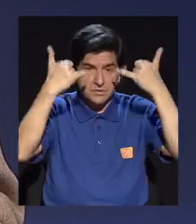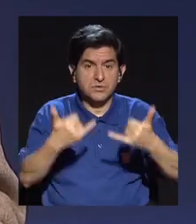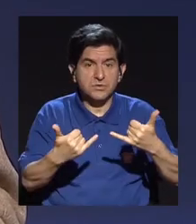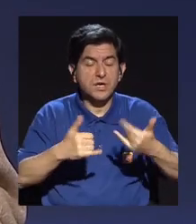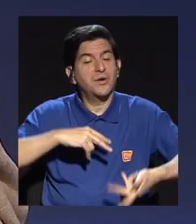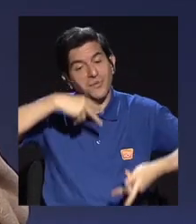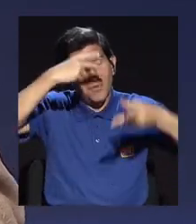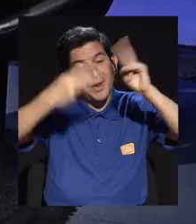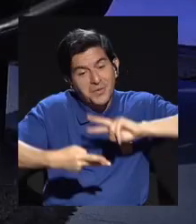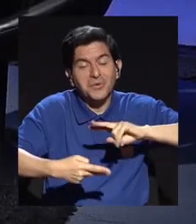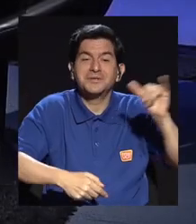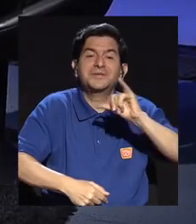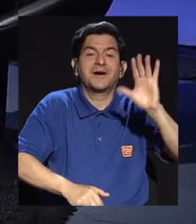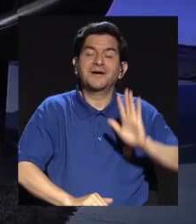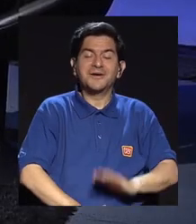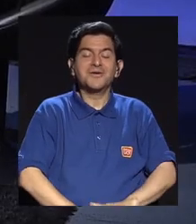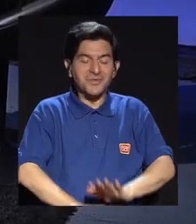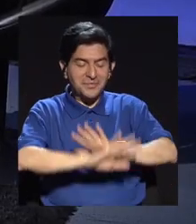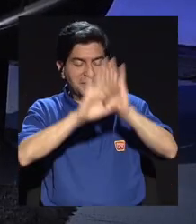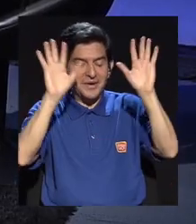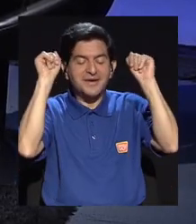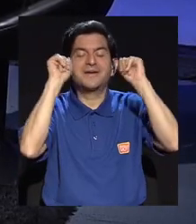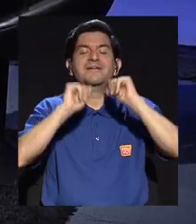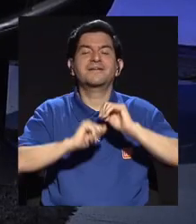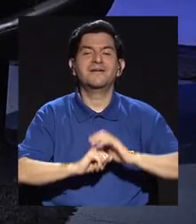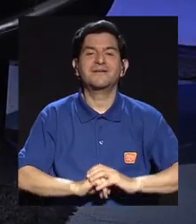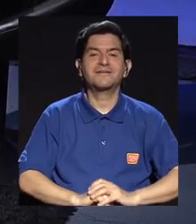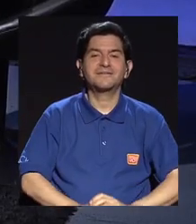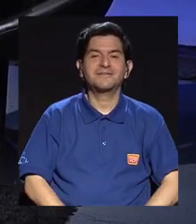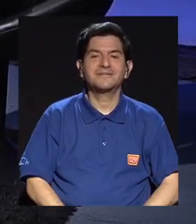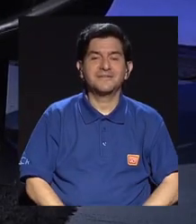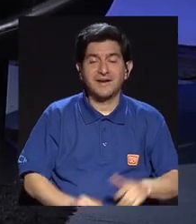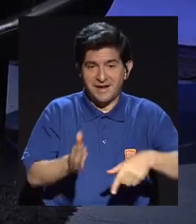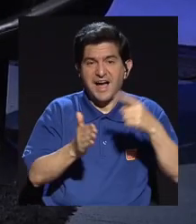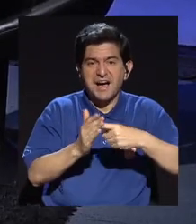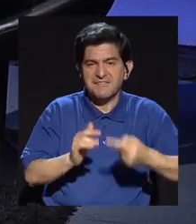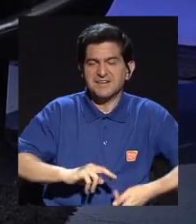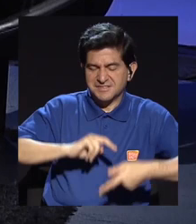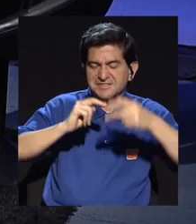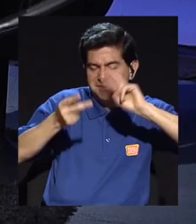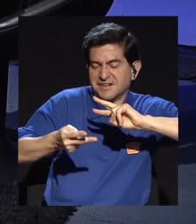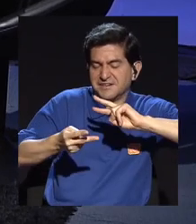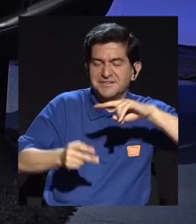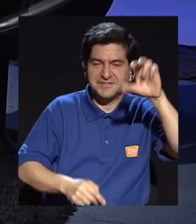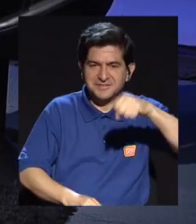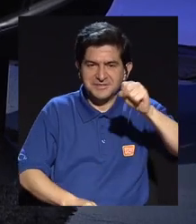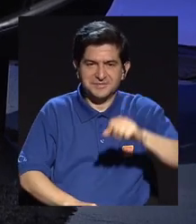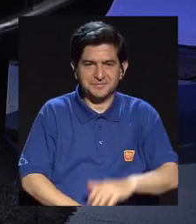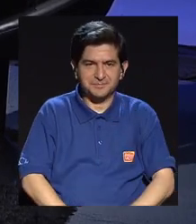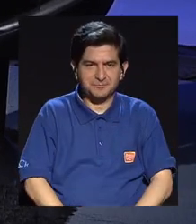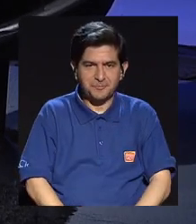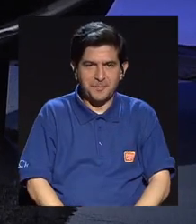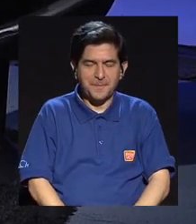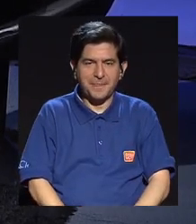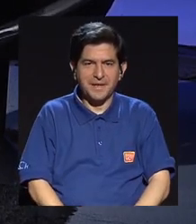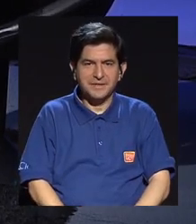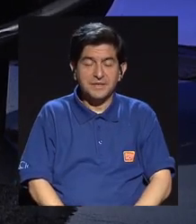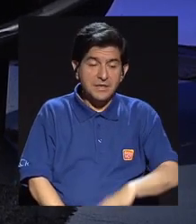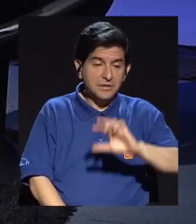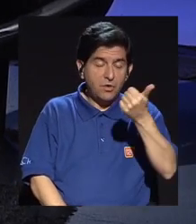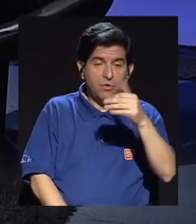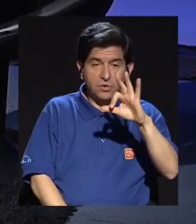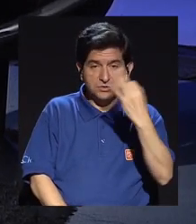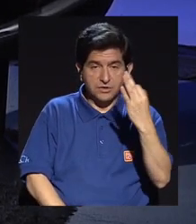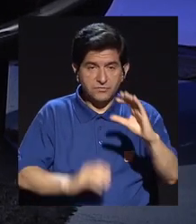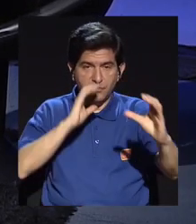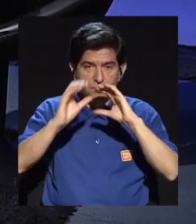otros... revés. Sí, o al revés. Acá, al revés, Muchas veces era al revés. Muchas veces era al revés, sí. Cuando otros